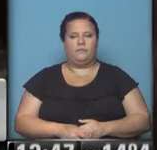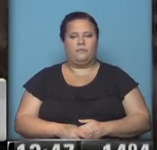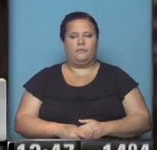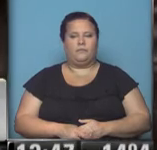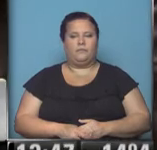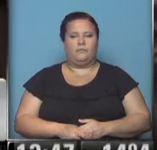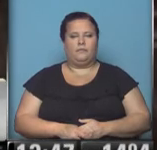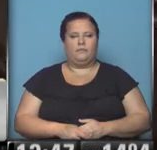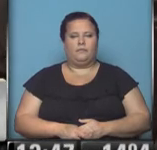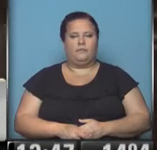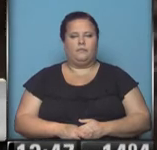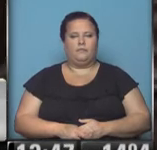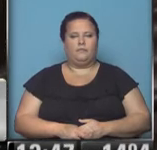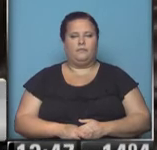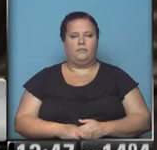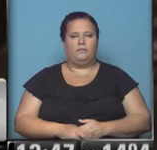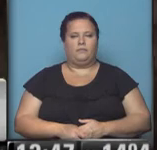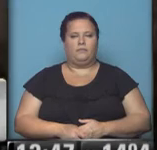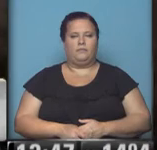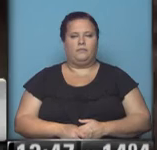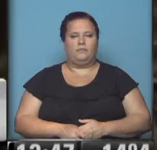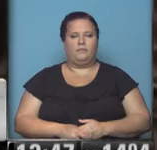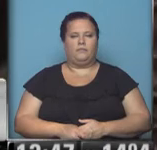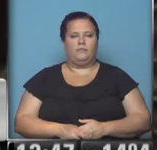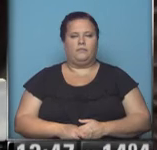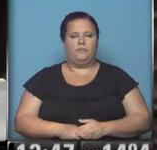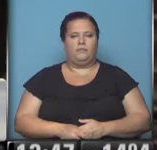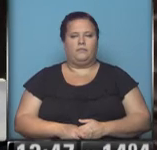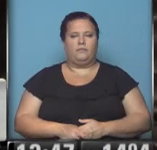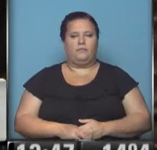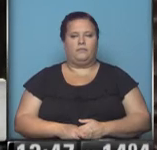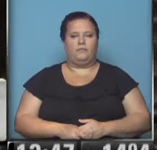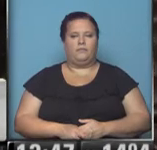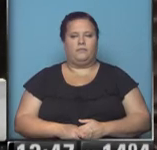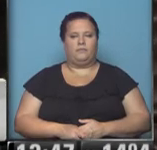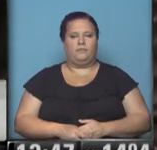me da la suerte.